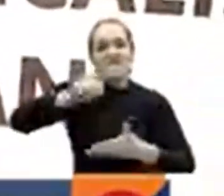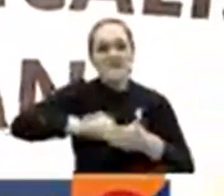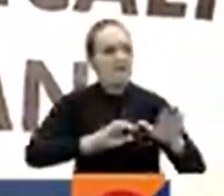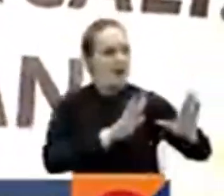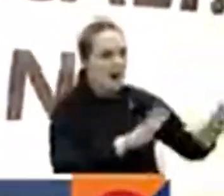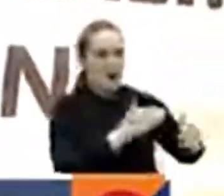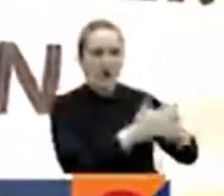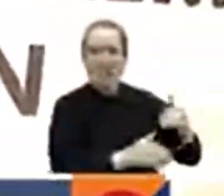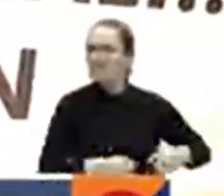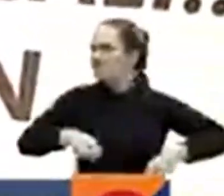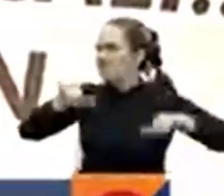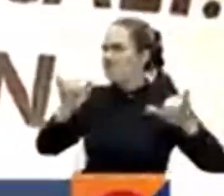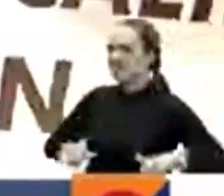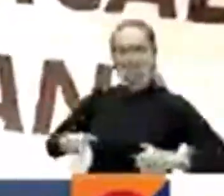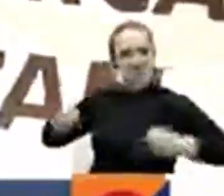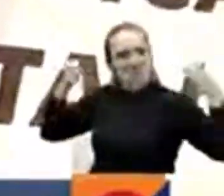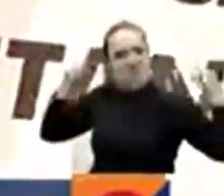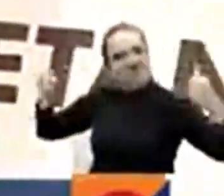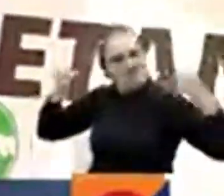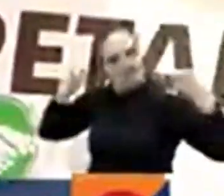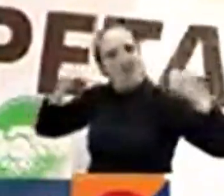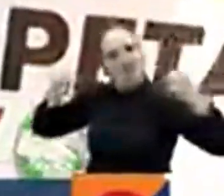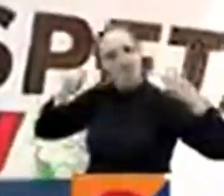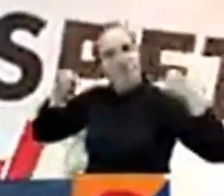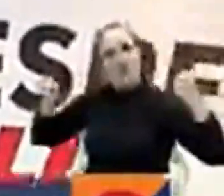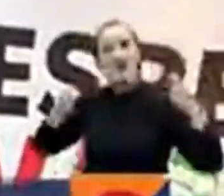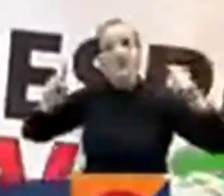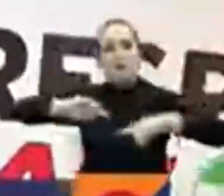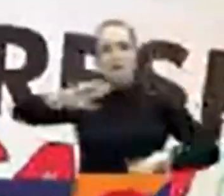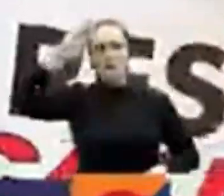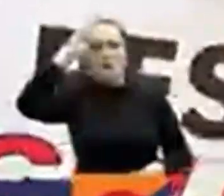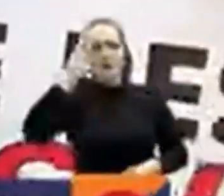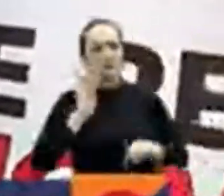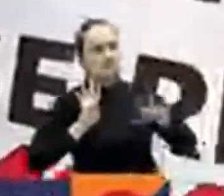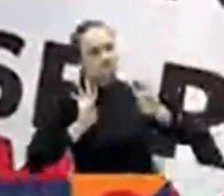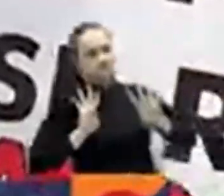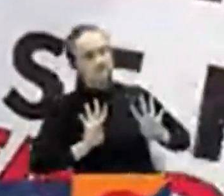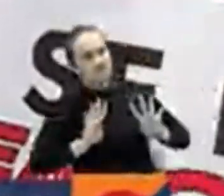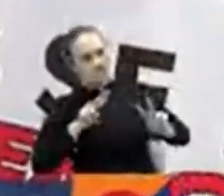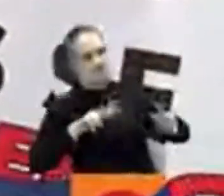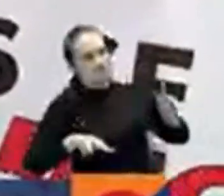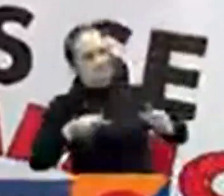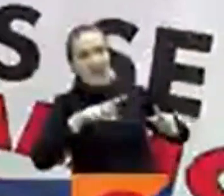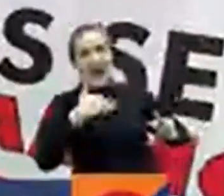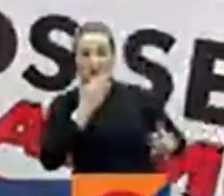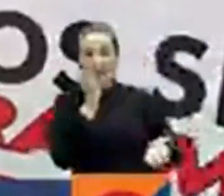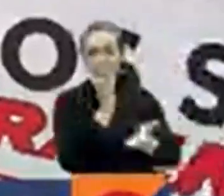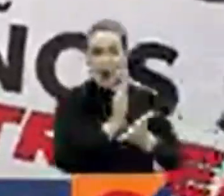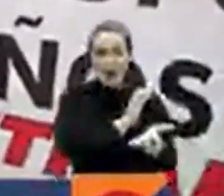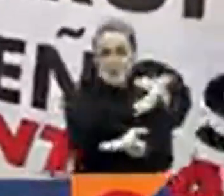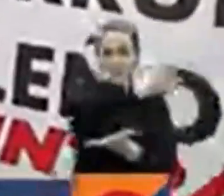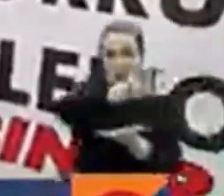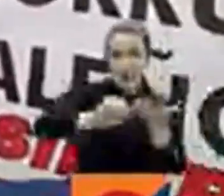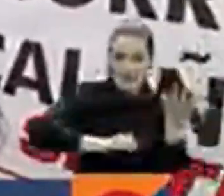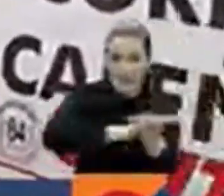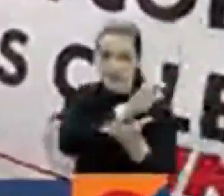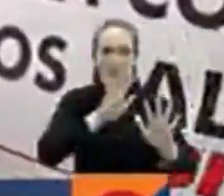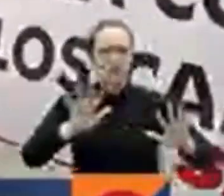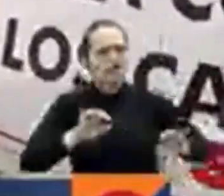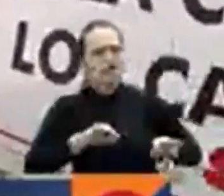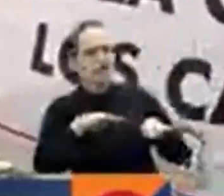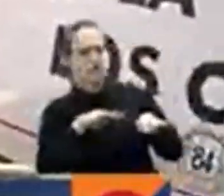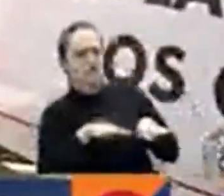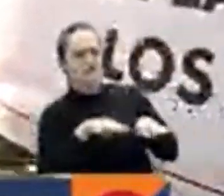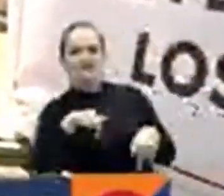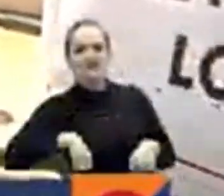continuarán aquí en este punto y además la policía hace acompañamiento para poder evitar un posible hecho de alteración de